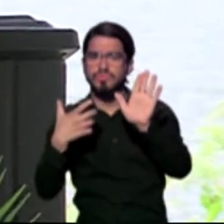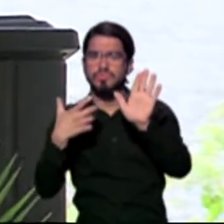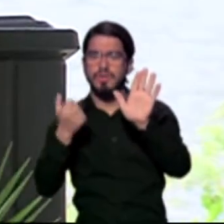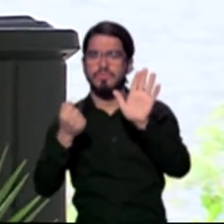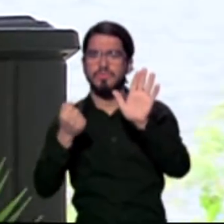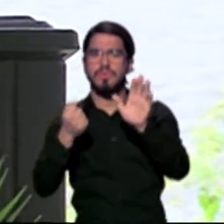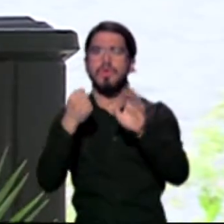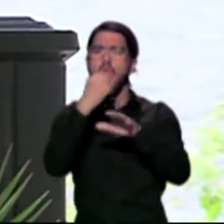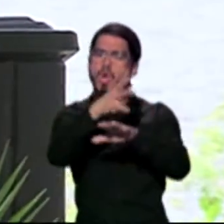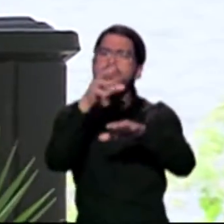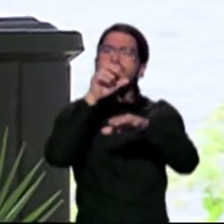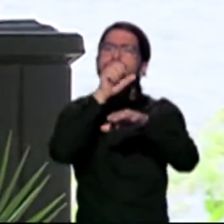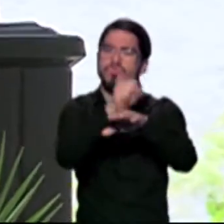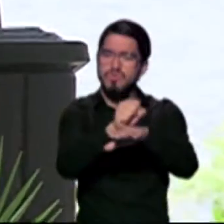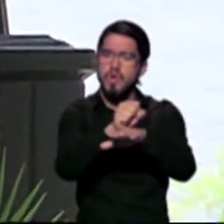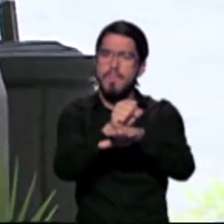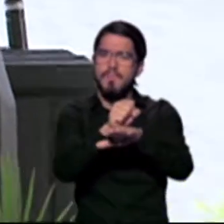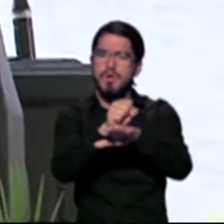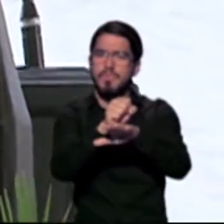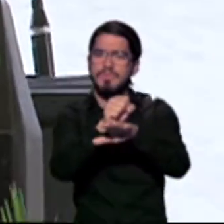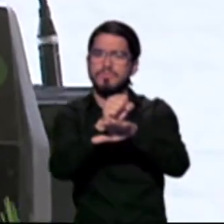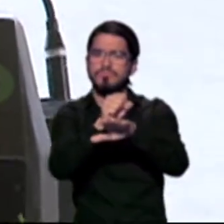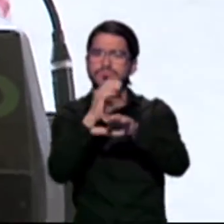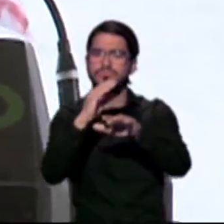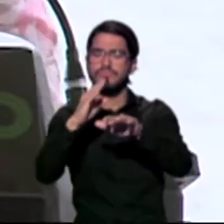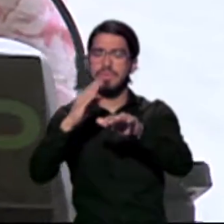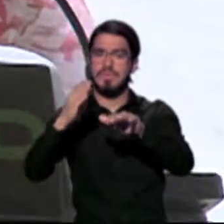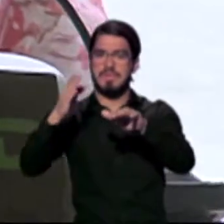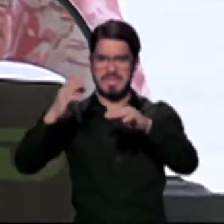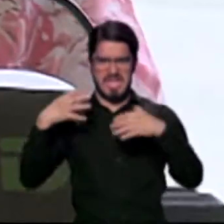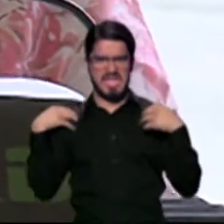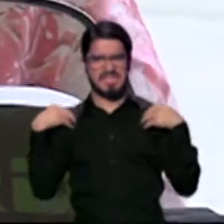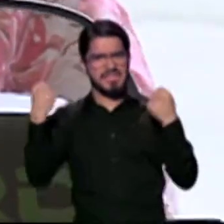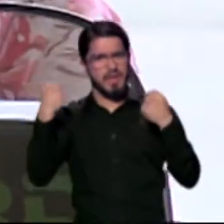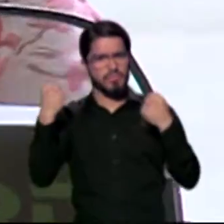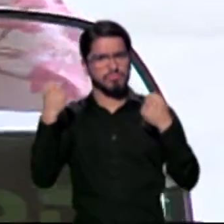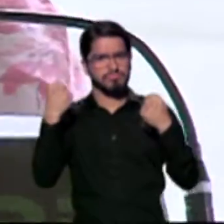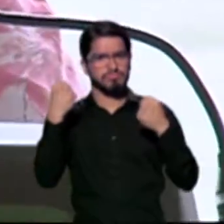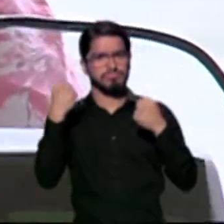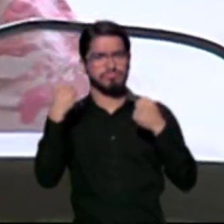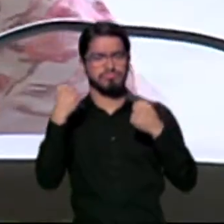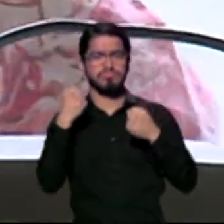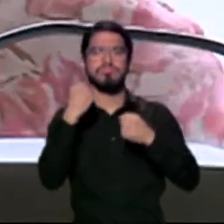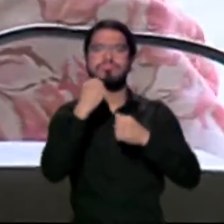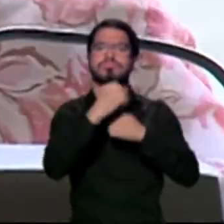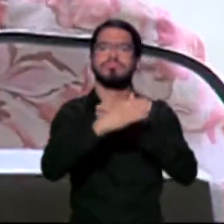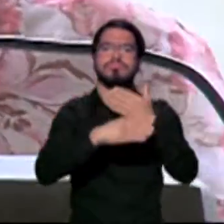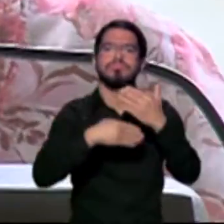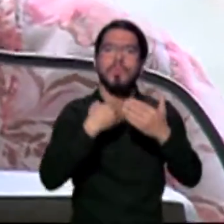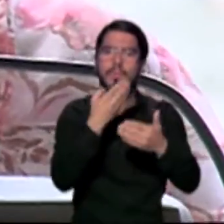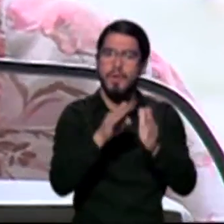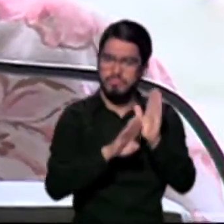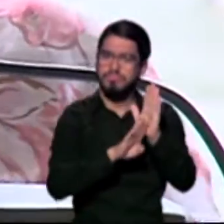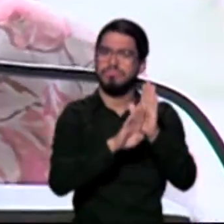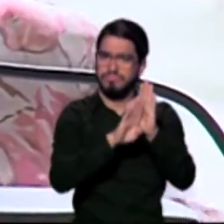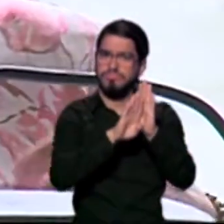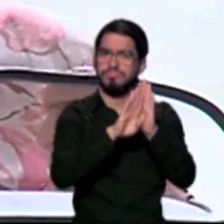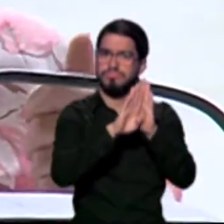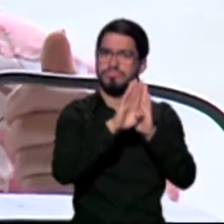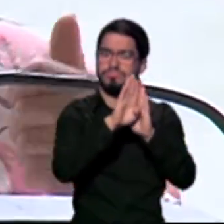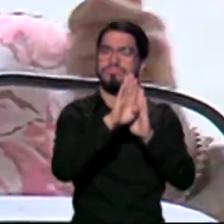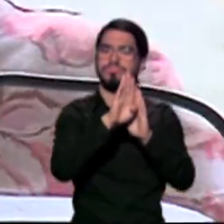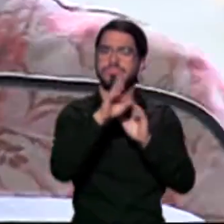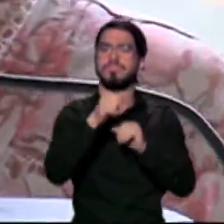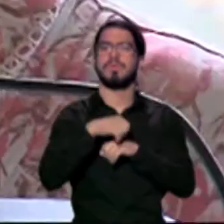el fortalecimiento físico en el deporte puede añadirle a la misma vez disciplina Puede